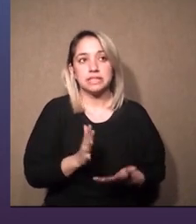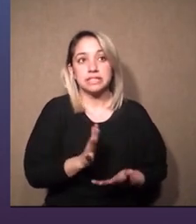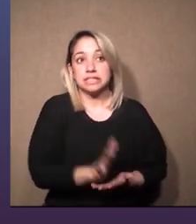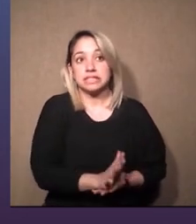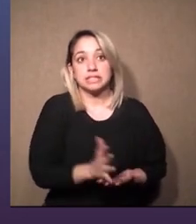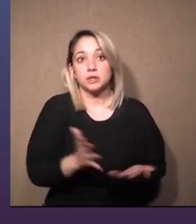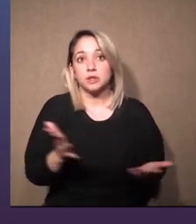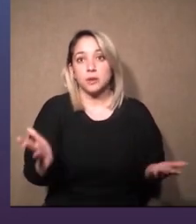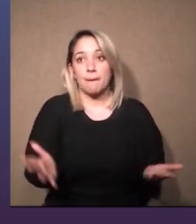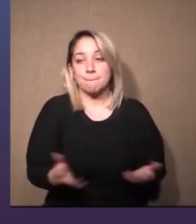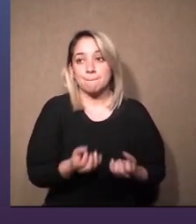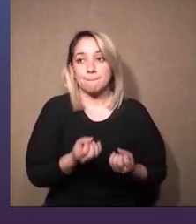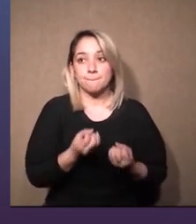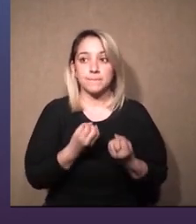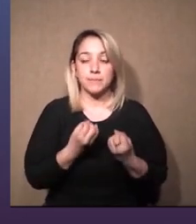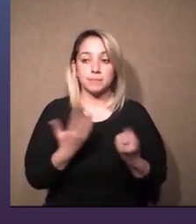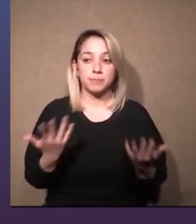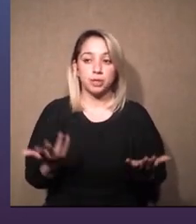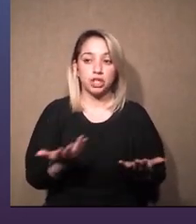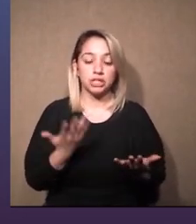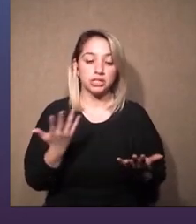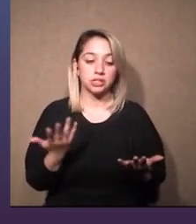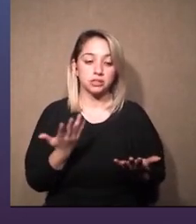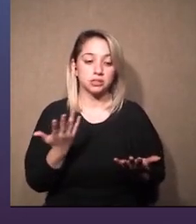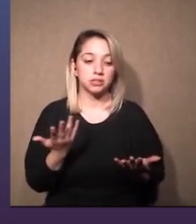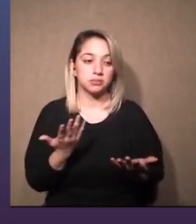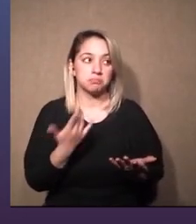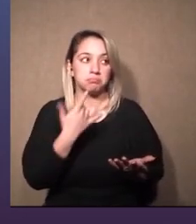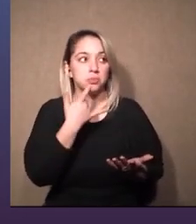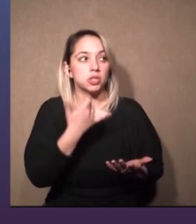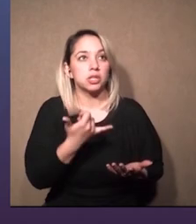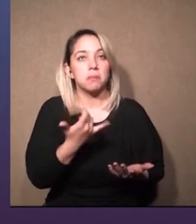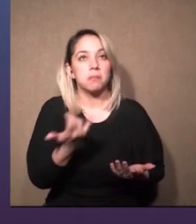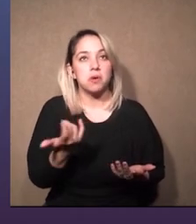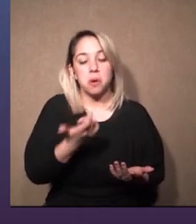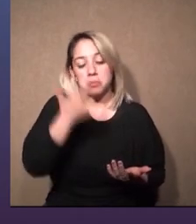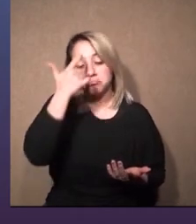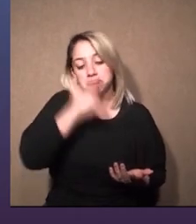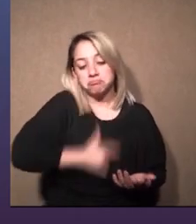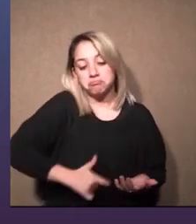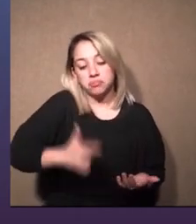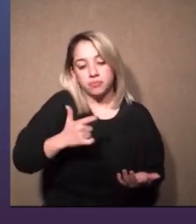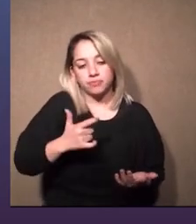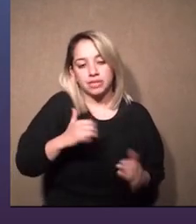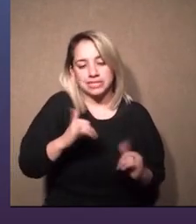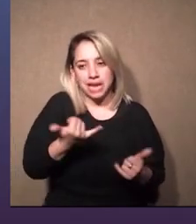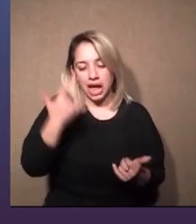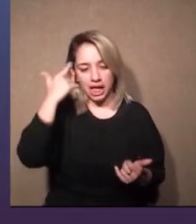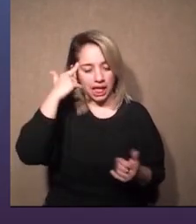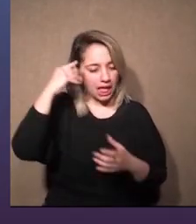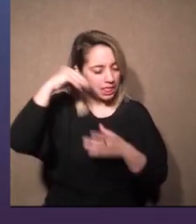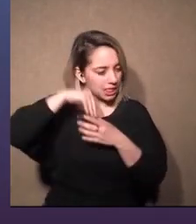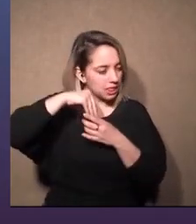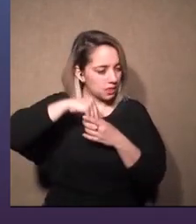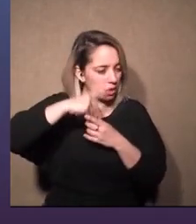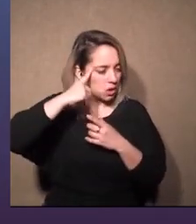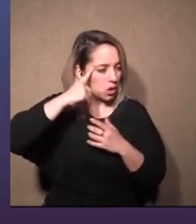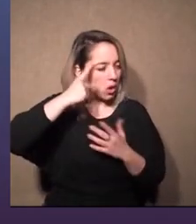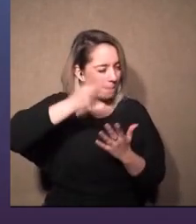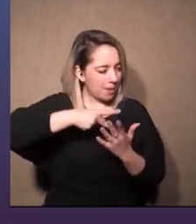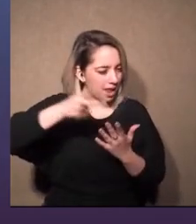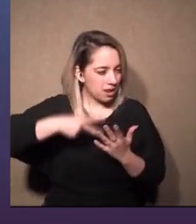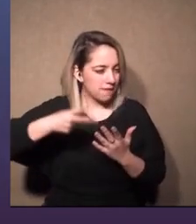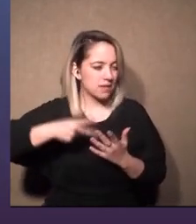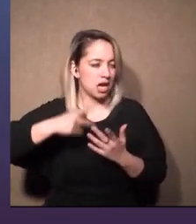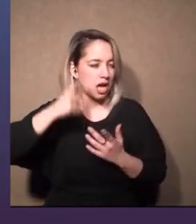eso porque por más que por más que uno tiene todo planificado